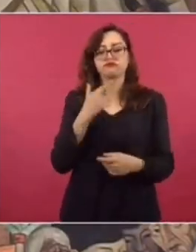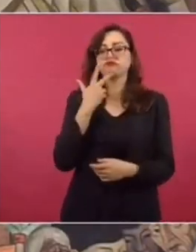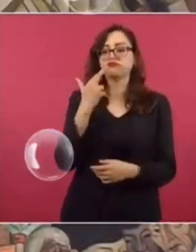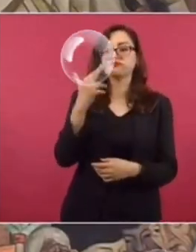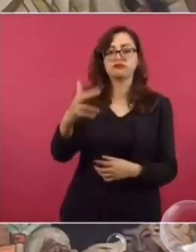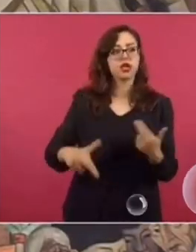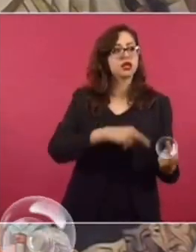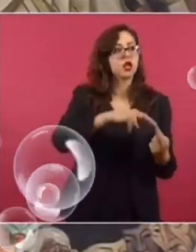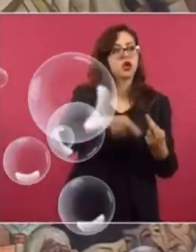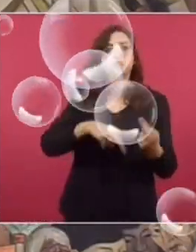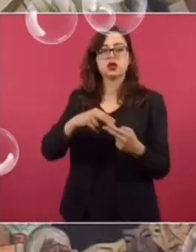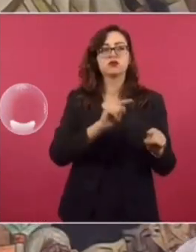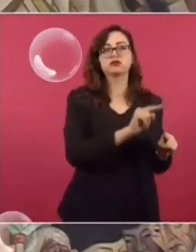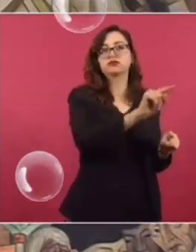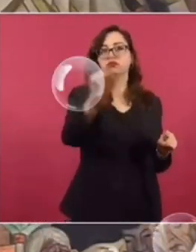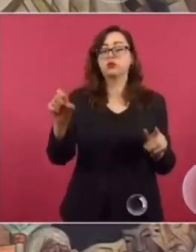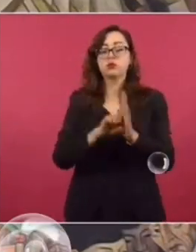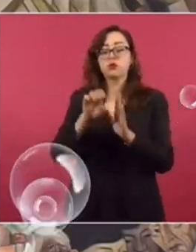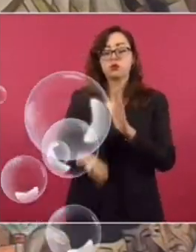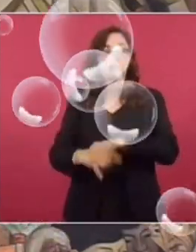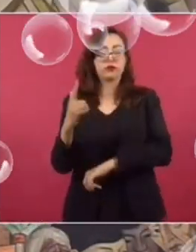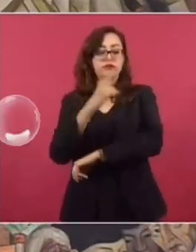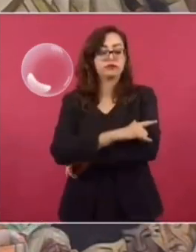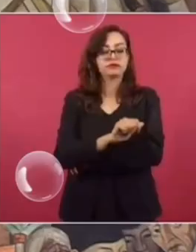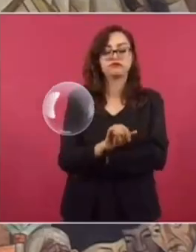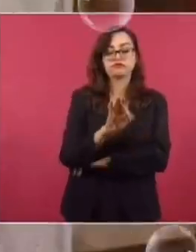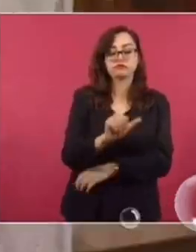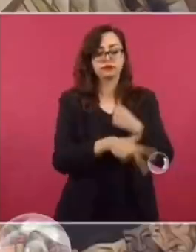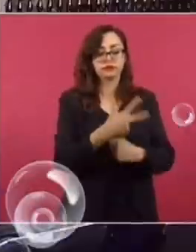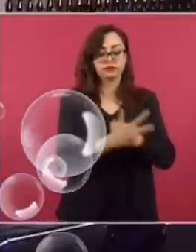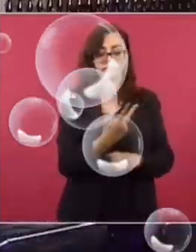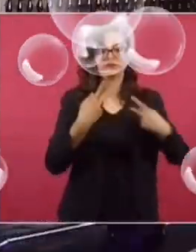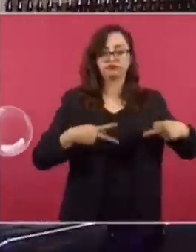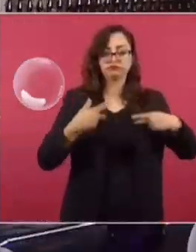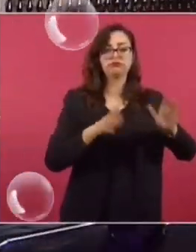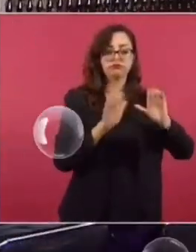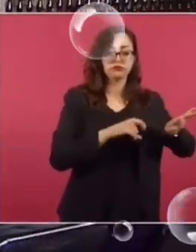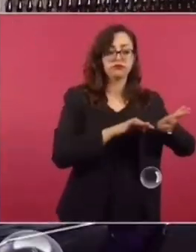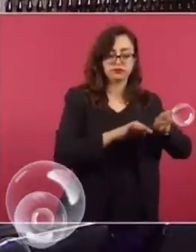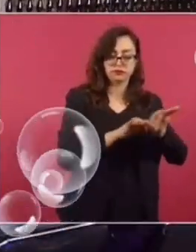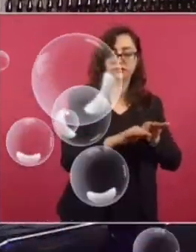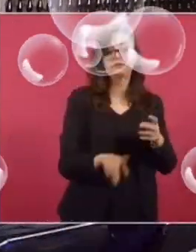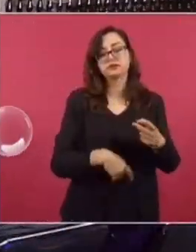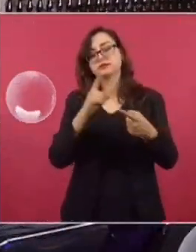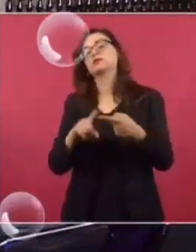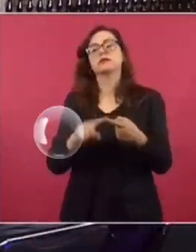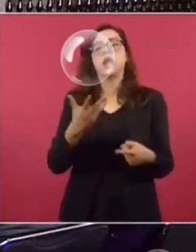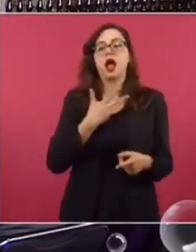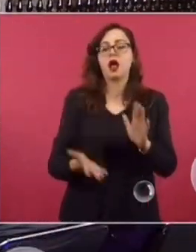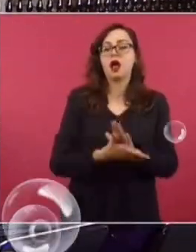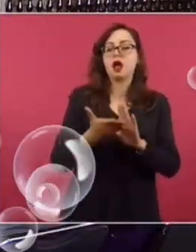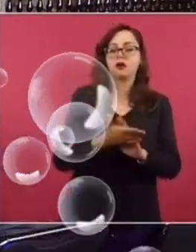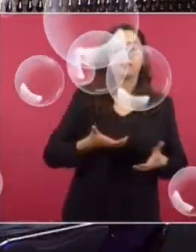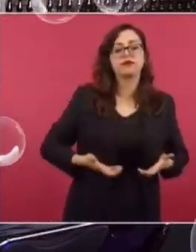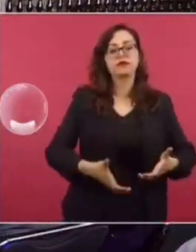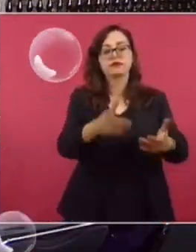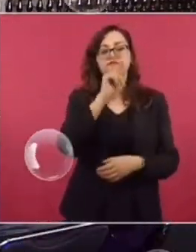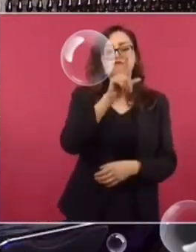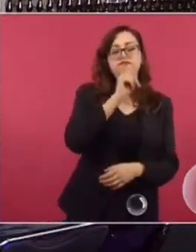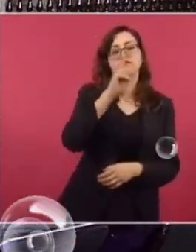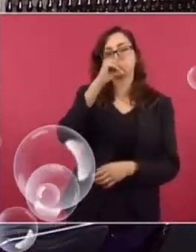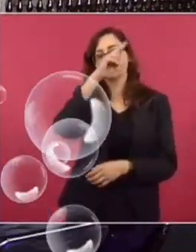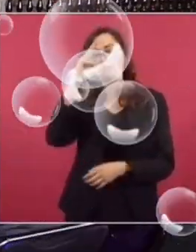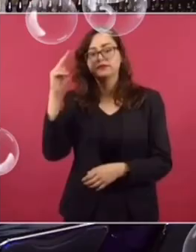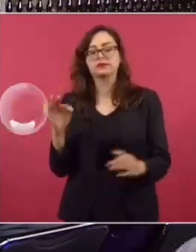Aquí destaco la construcción del aeropuerto Felipe Ángeles, el cual fue dirigido por ingenieros militares. Están en construcción circuitos carreteros como el de Jalisco y